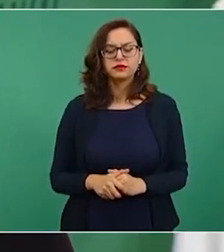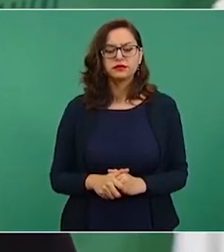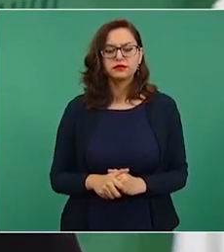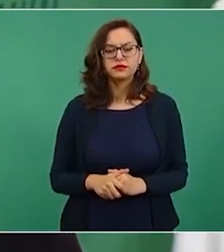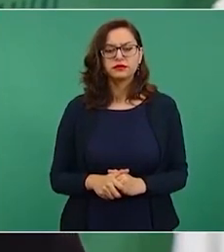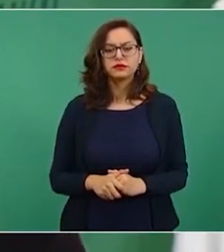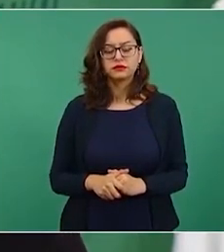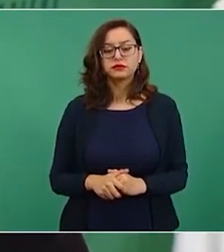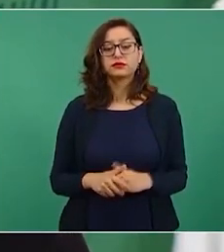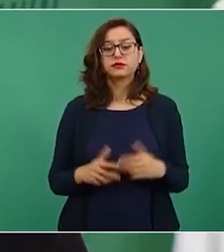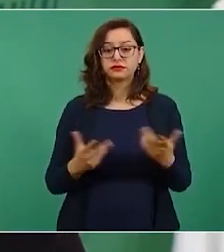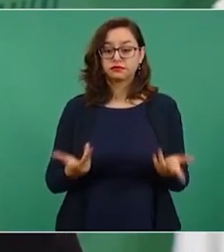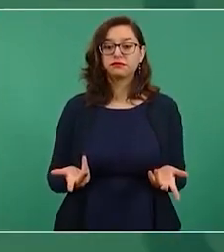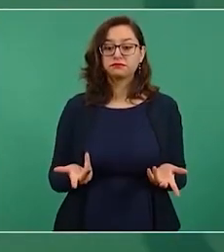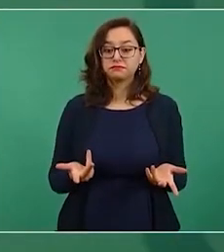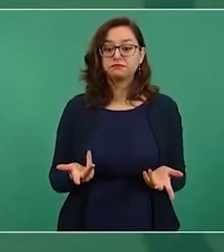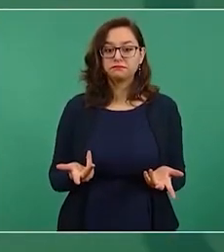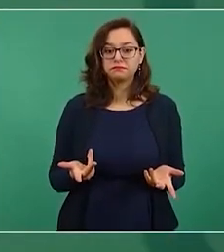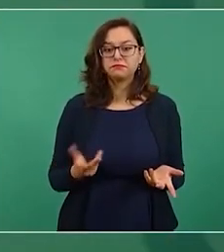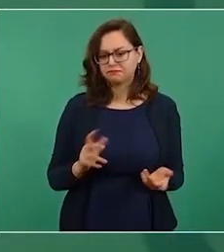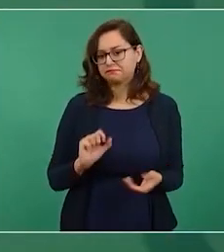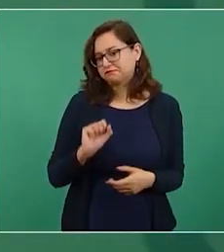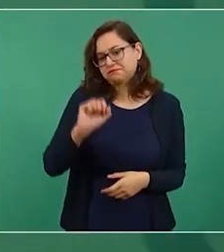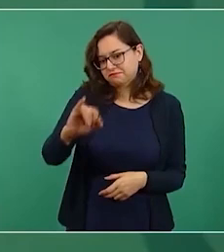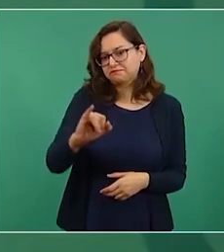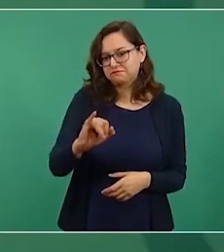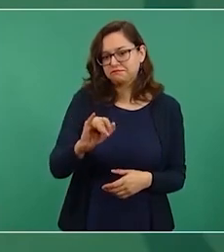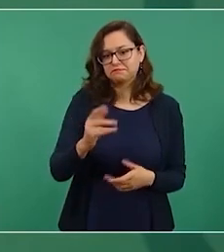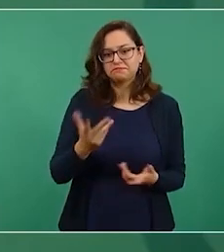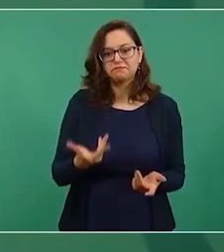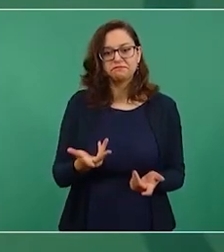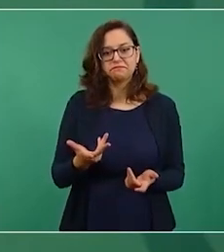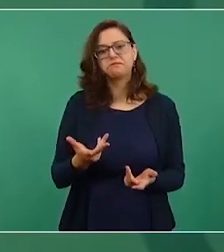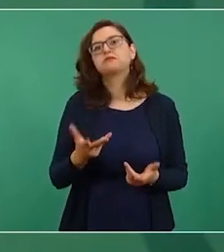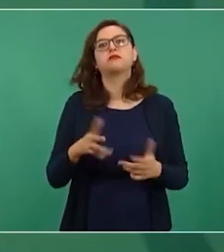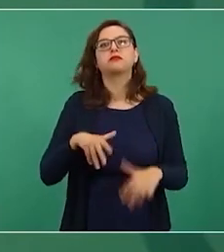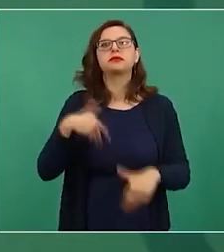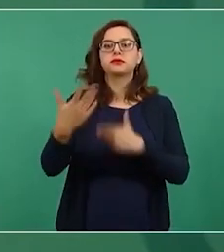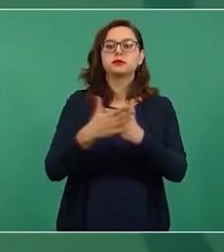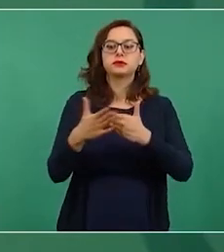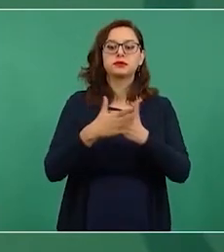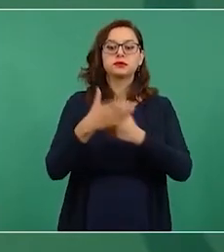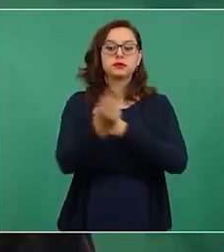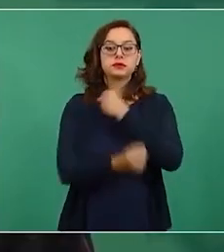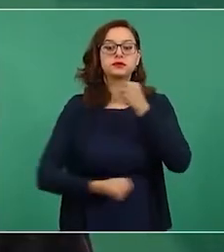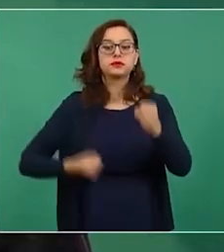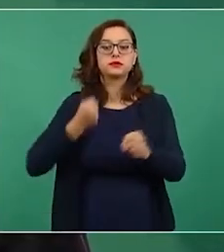de todas maneras van a estar con nosotros porque el año próximo